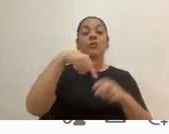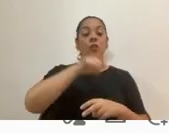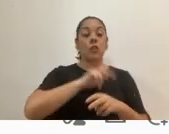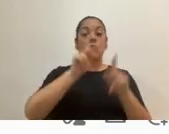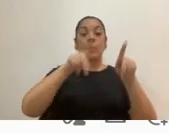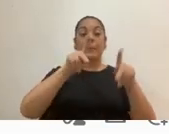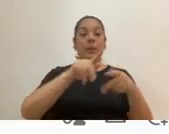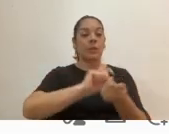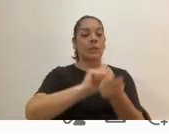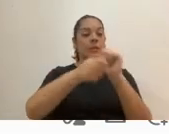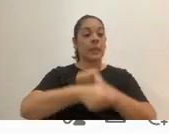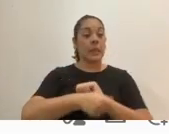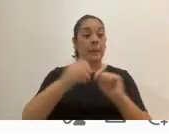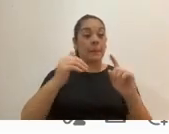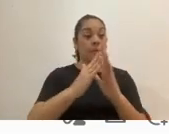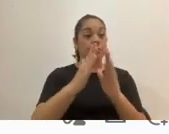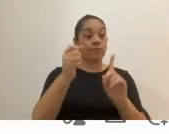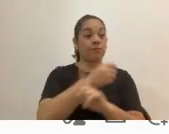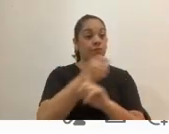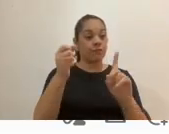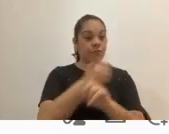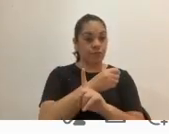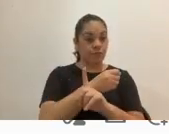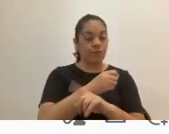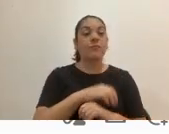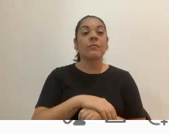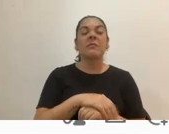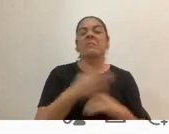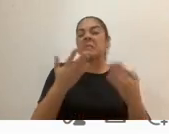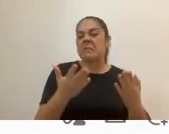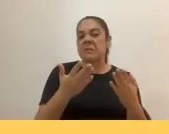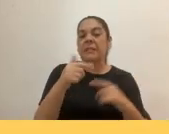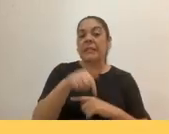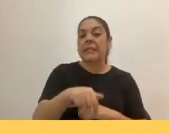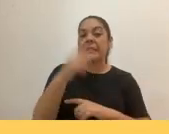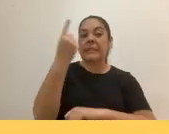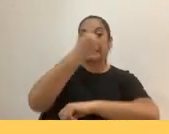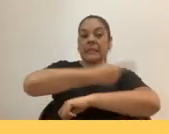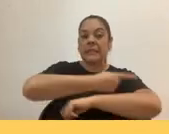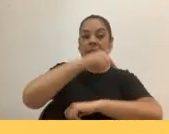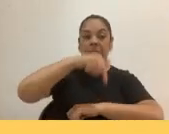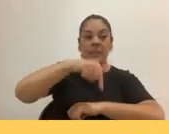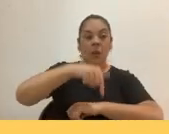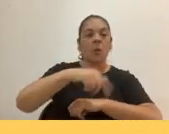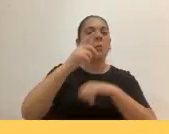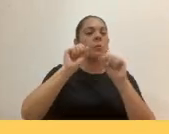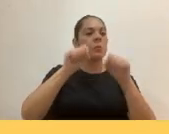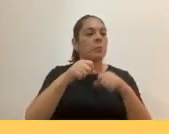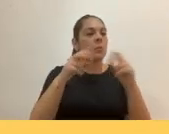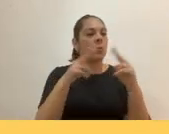Violencia. Entonces, básicamente lo que el día de hoy vamos a trabajar es poder conocer